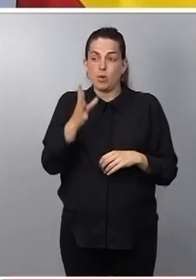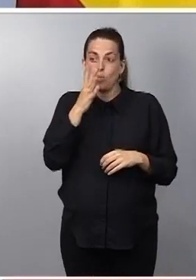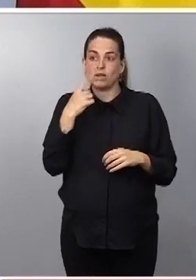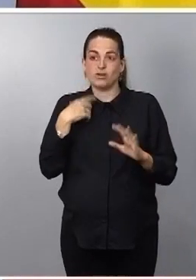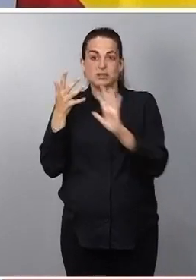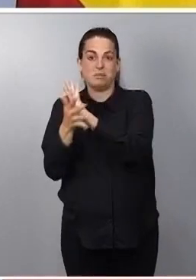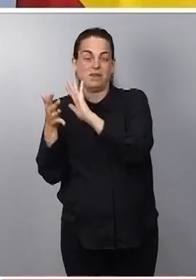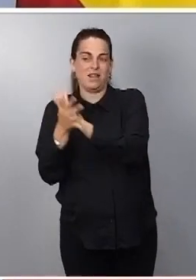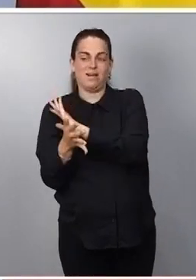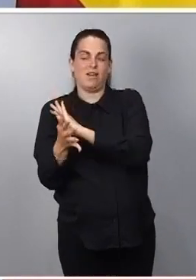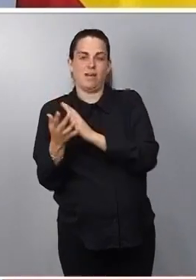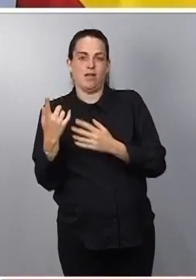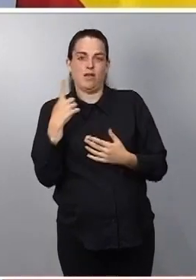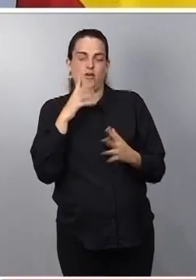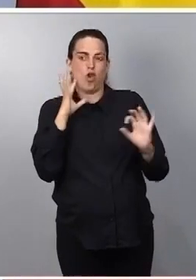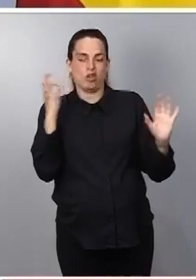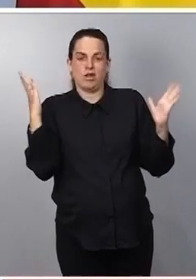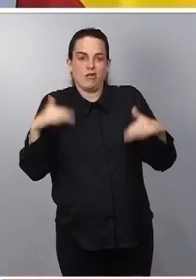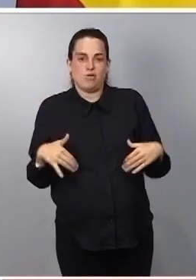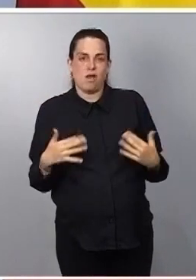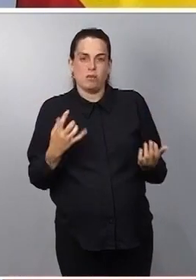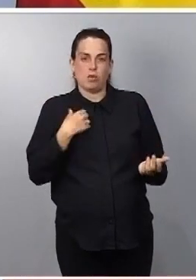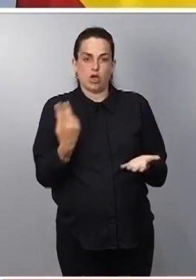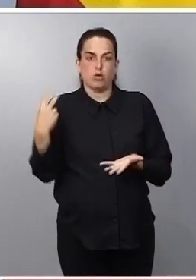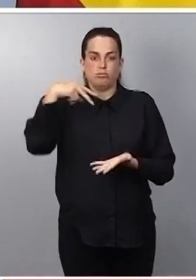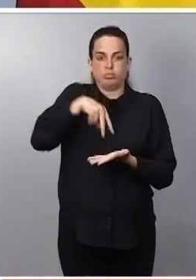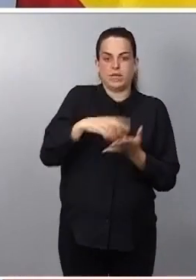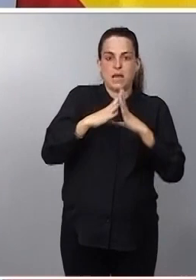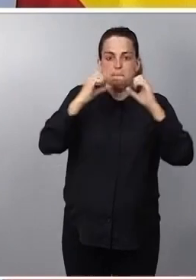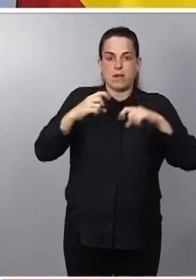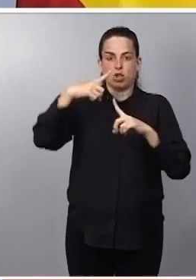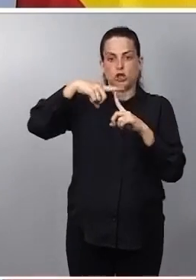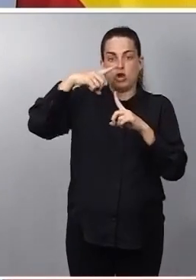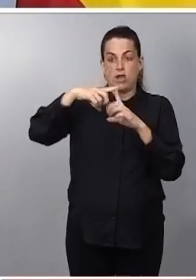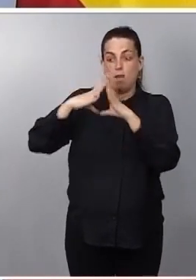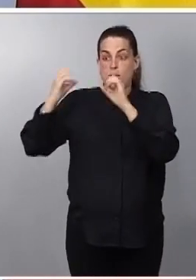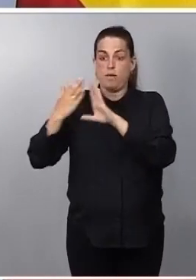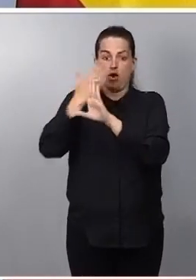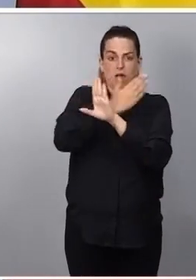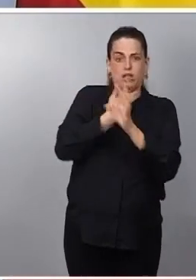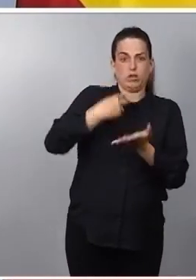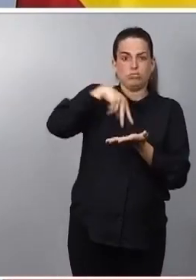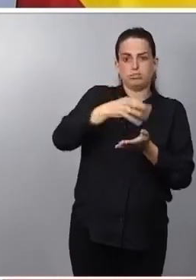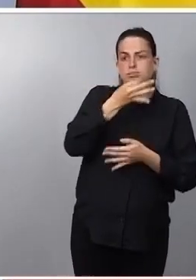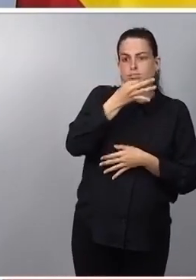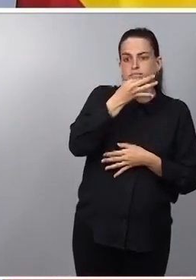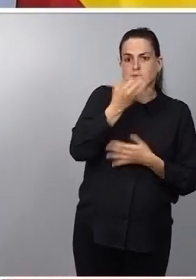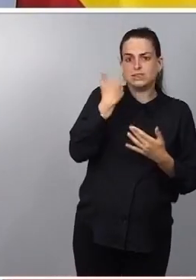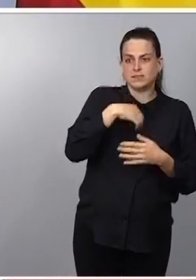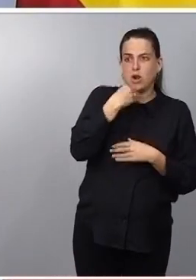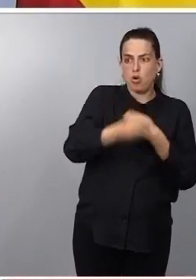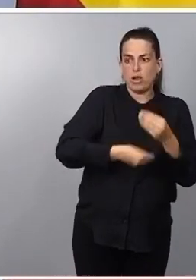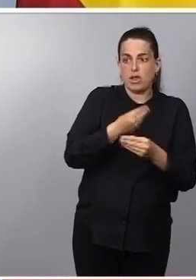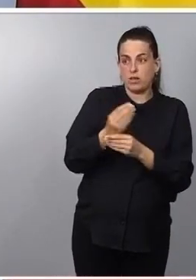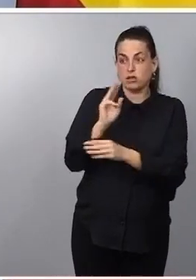verdaderamente por ningún lado. Yo he comparecido, por supuesto, en el Pacto de Toledo antes de la aprobación y, quitando el Partido